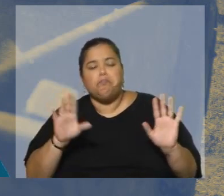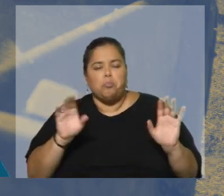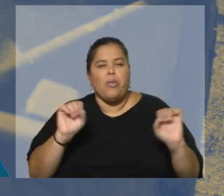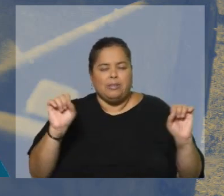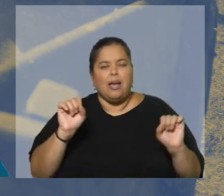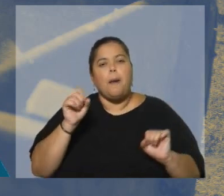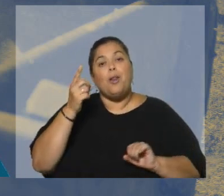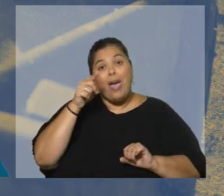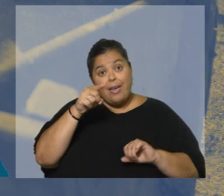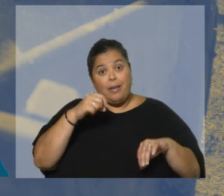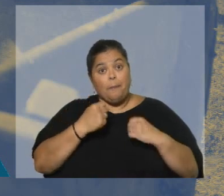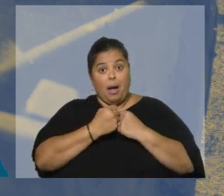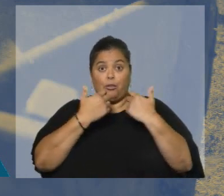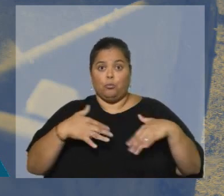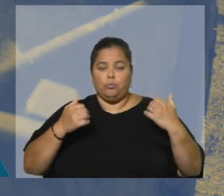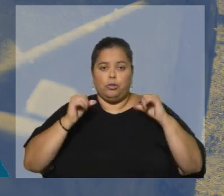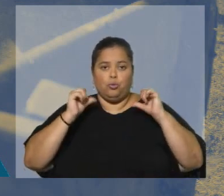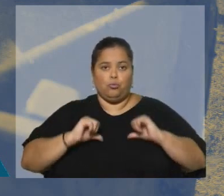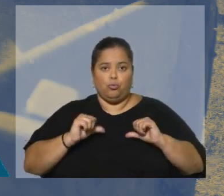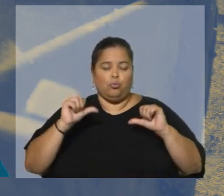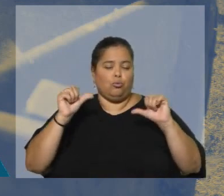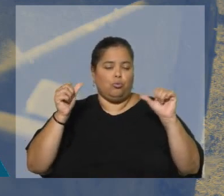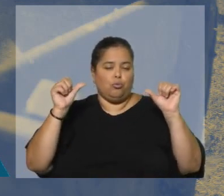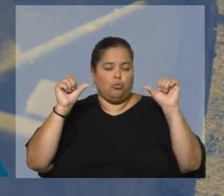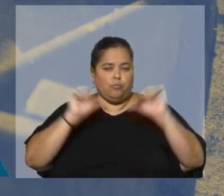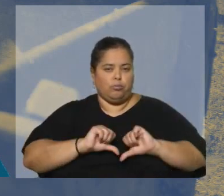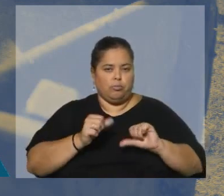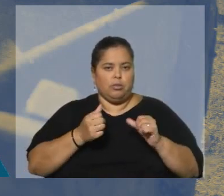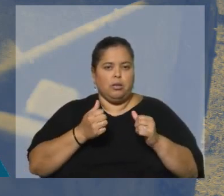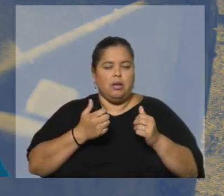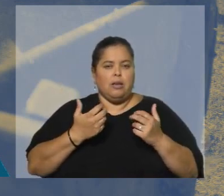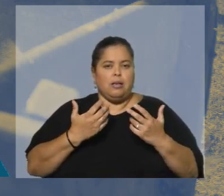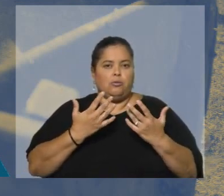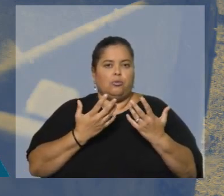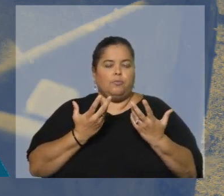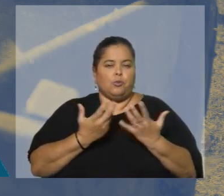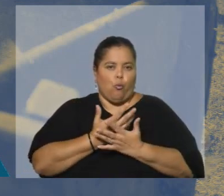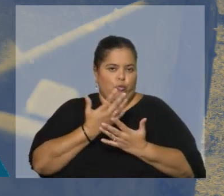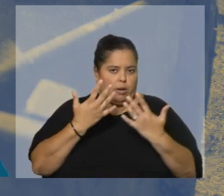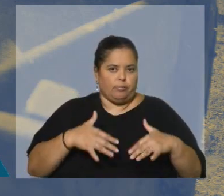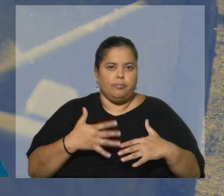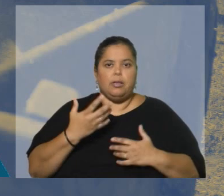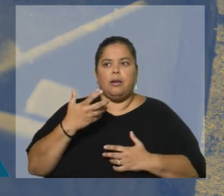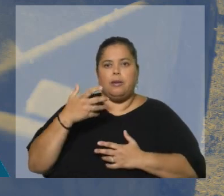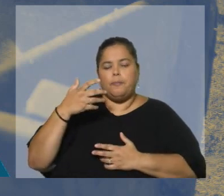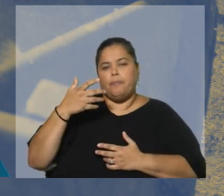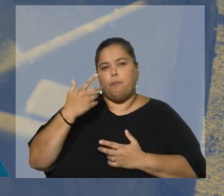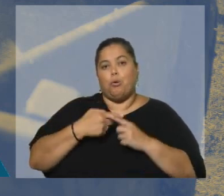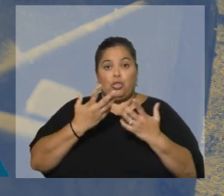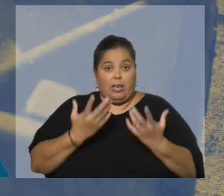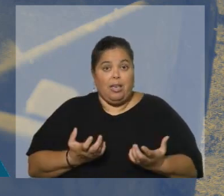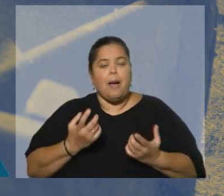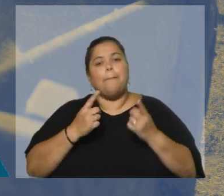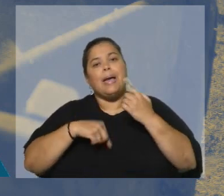son los impactos que indudablemente están allí. Dada esta situación de la sequía, que es el impacto más fuerte, pero que además todavía está